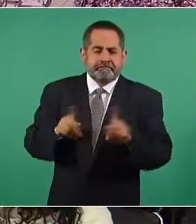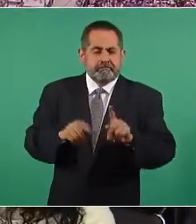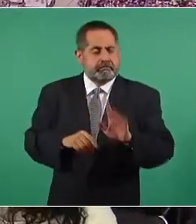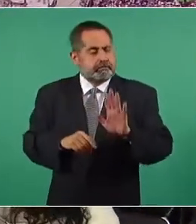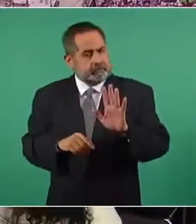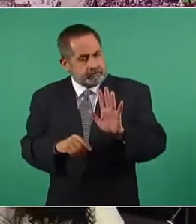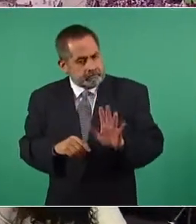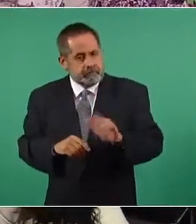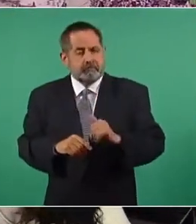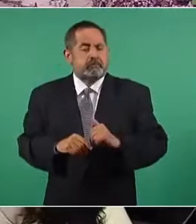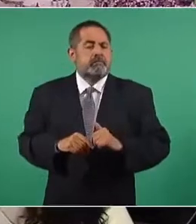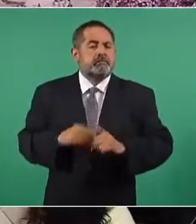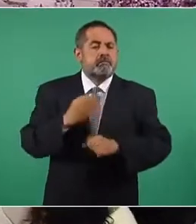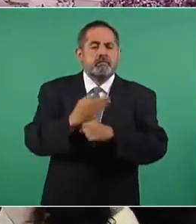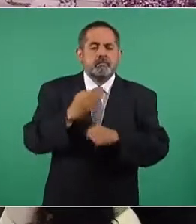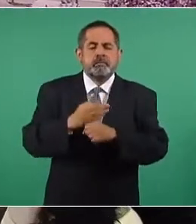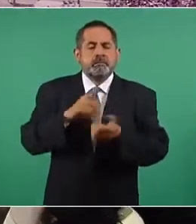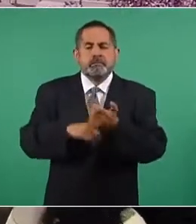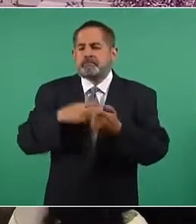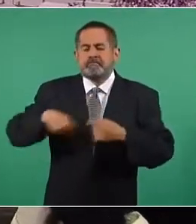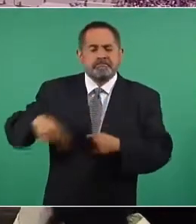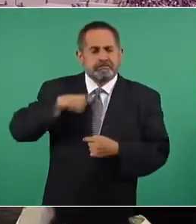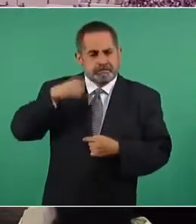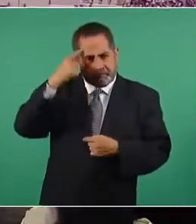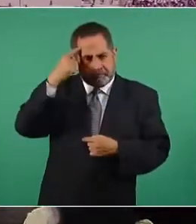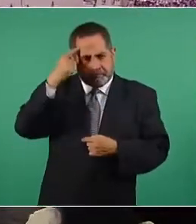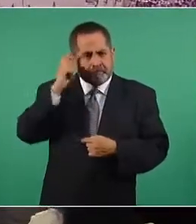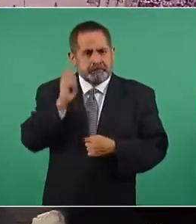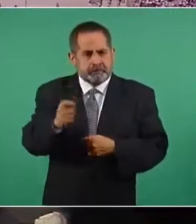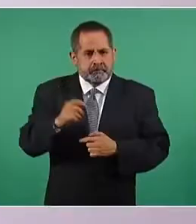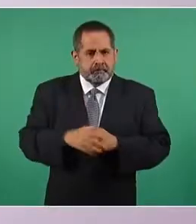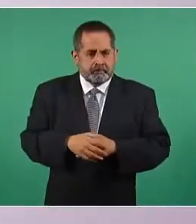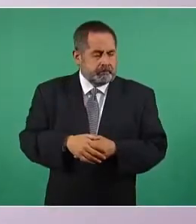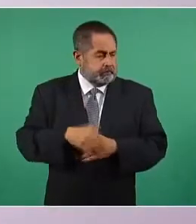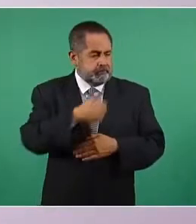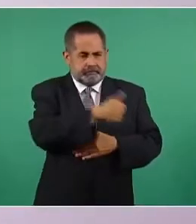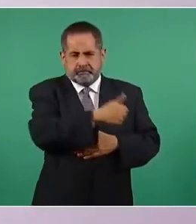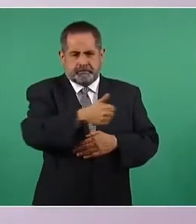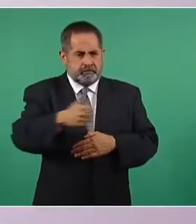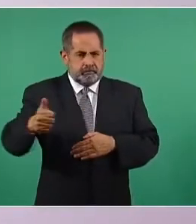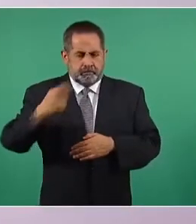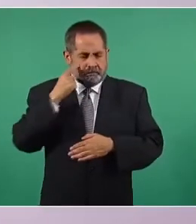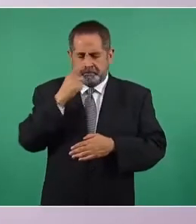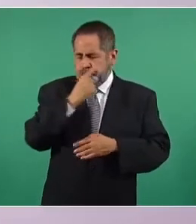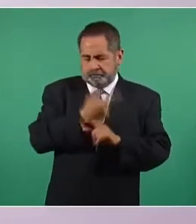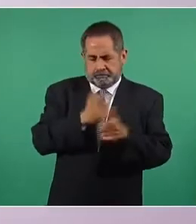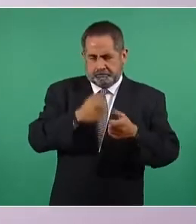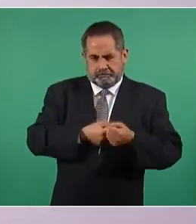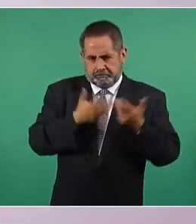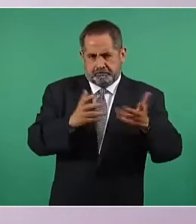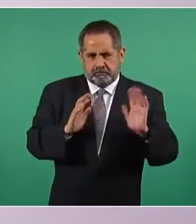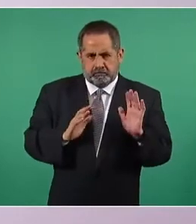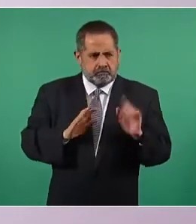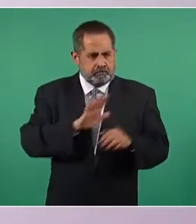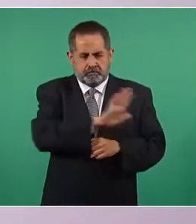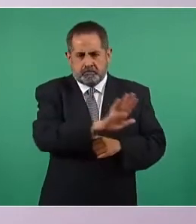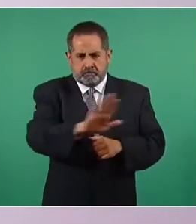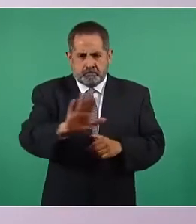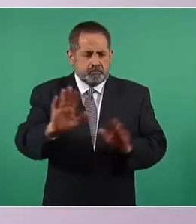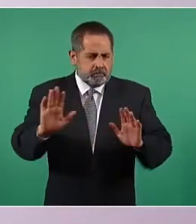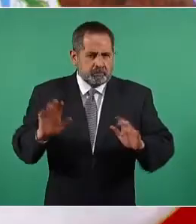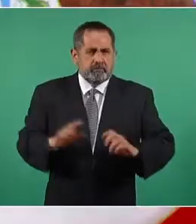que han llegado a la conclusión en ejercicio de su libertad y de su criterio